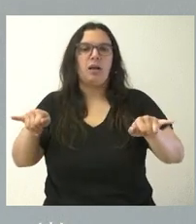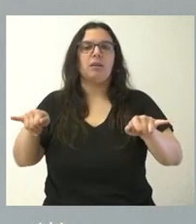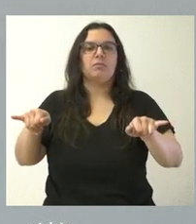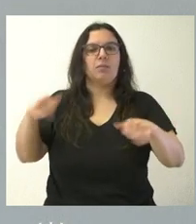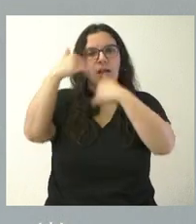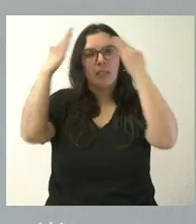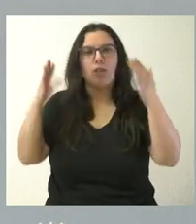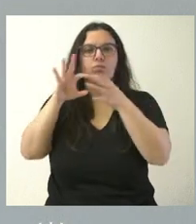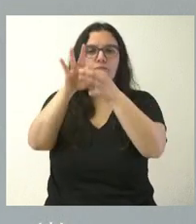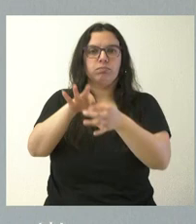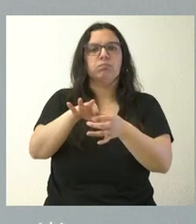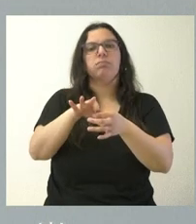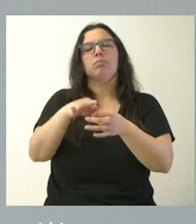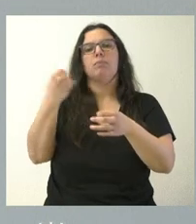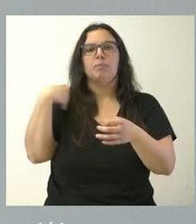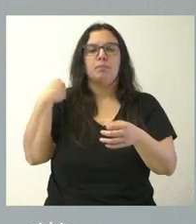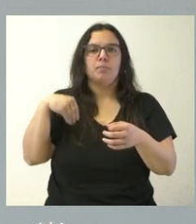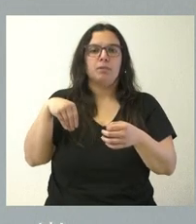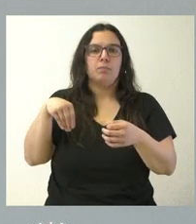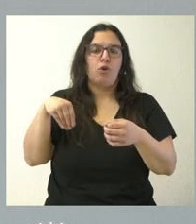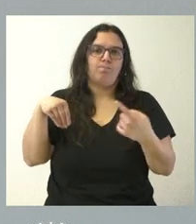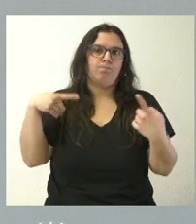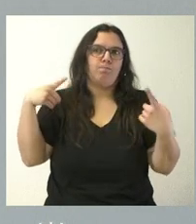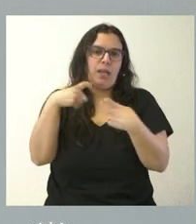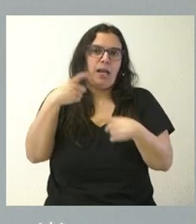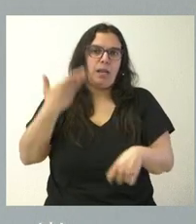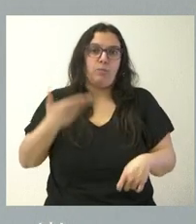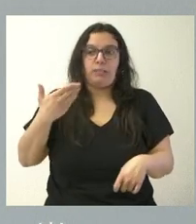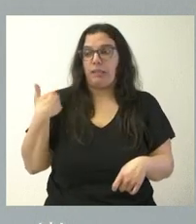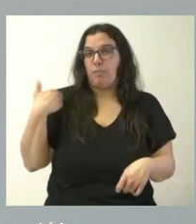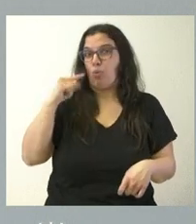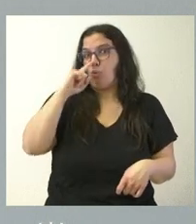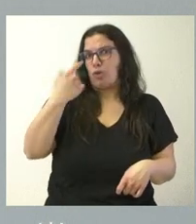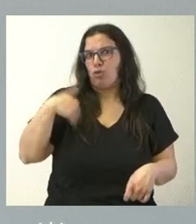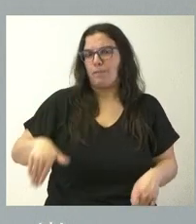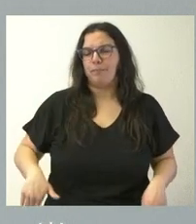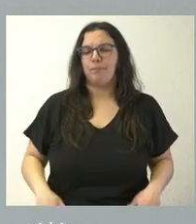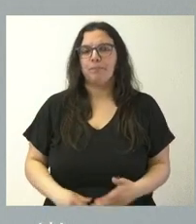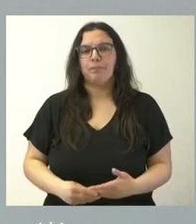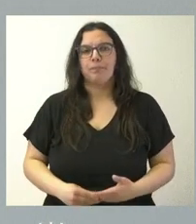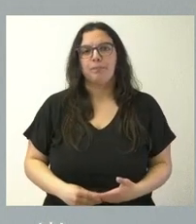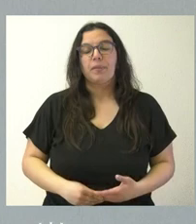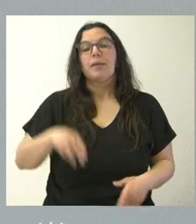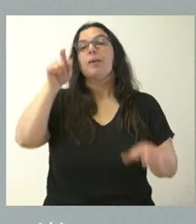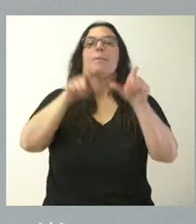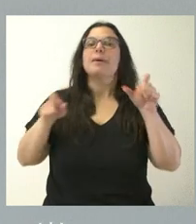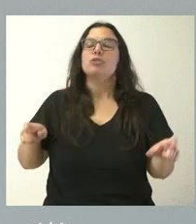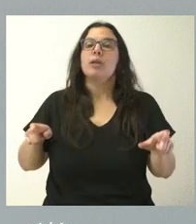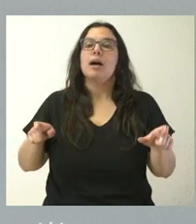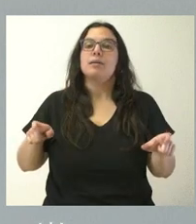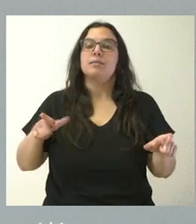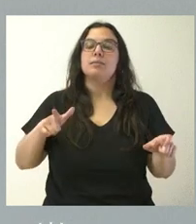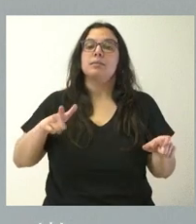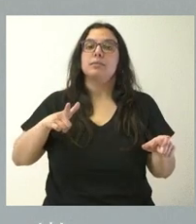actuaciones en relación con este importante conflicto del cual se ha cumplido recientemente el primer año. El número de personas de